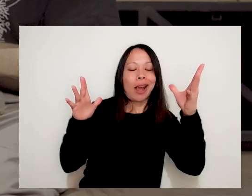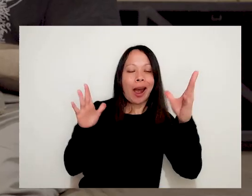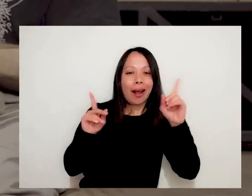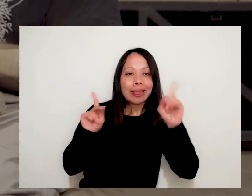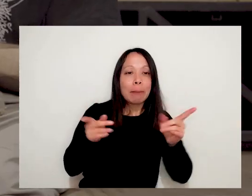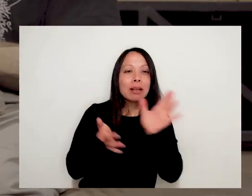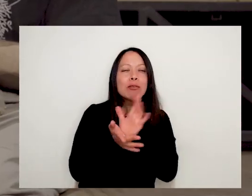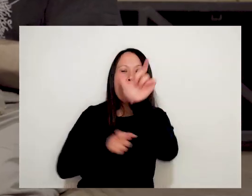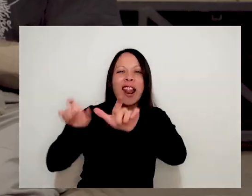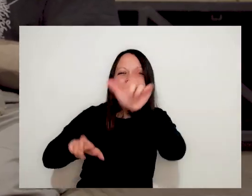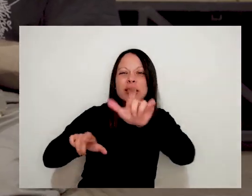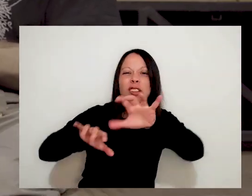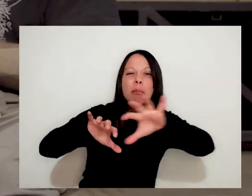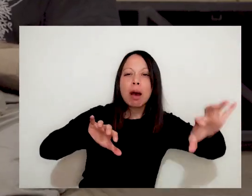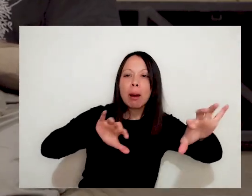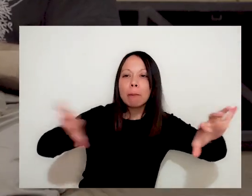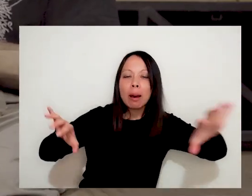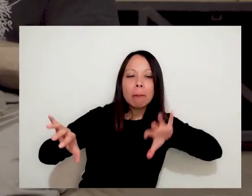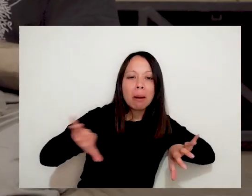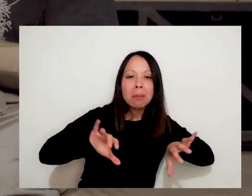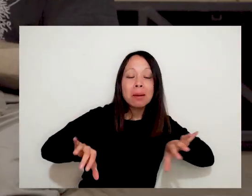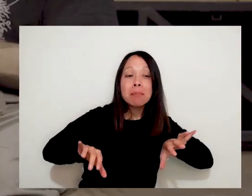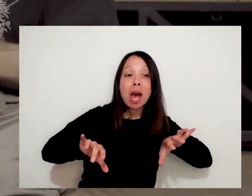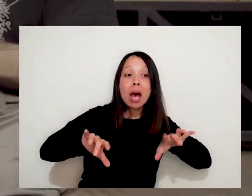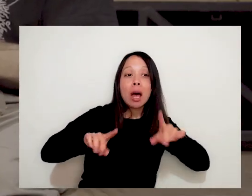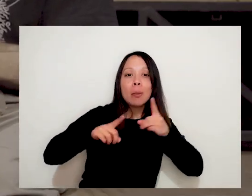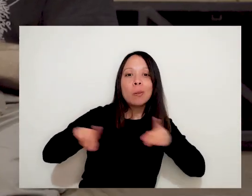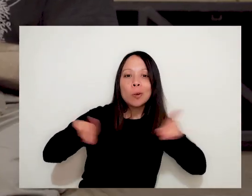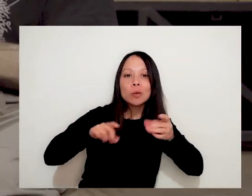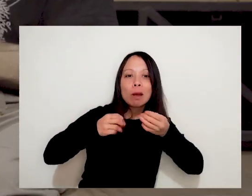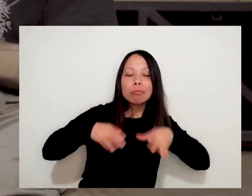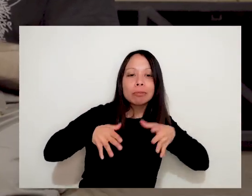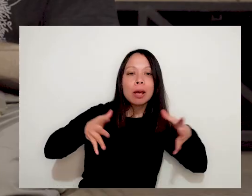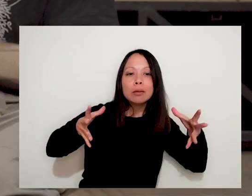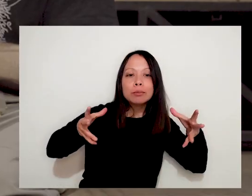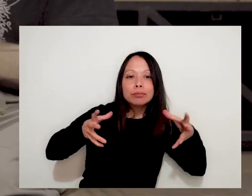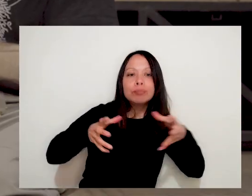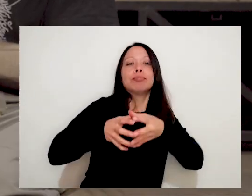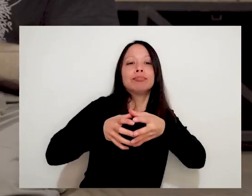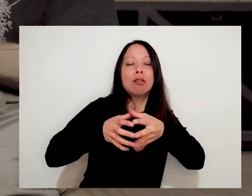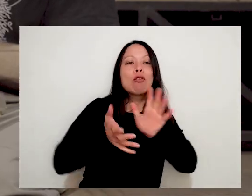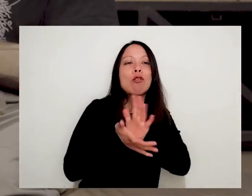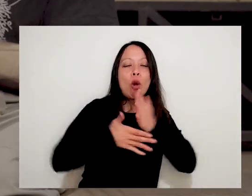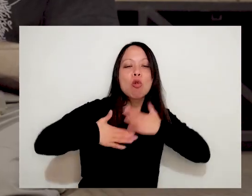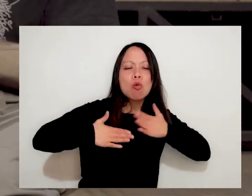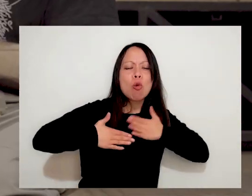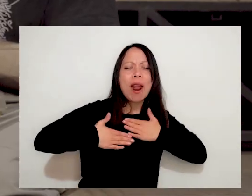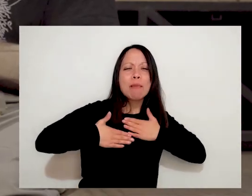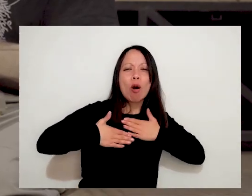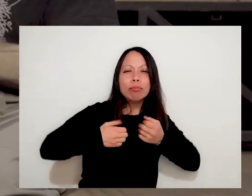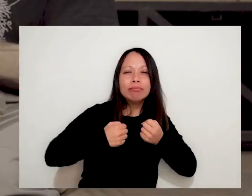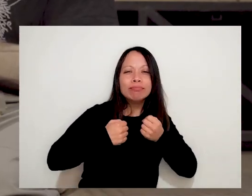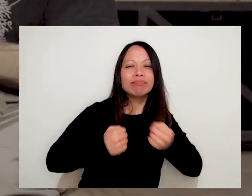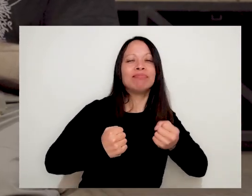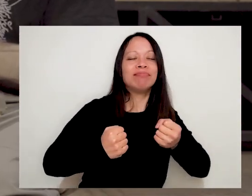abrazado con todo el mundo. Como que ya era más como el goce de estar ahí. Eso, poniendo el cuerpo. Como que algo de